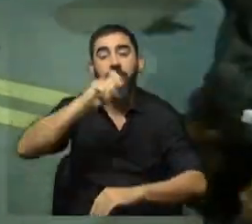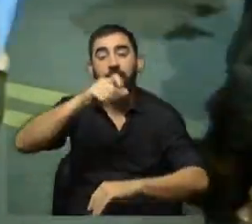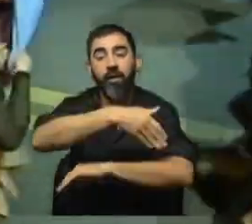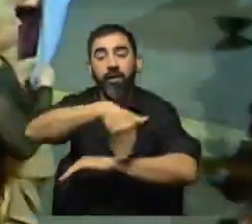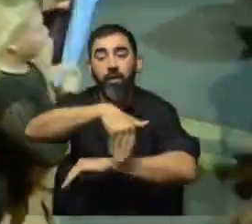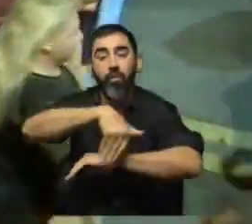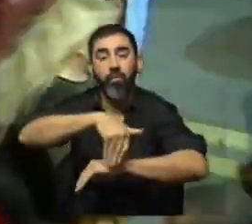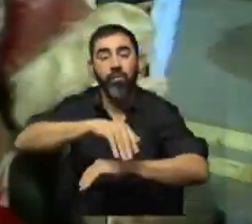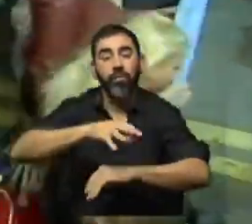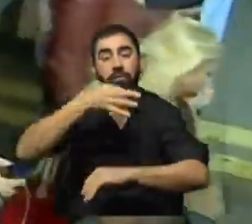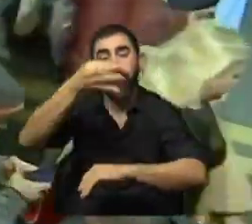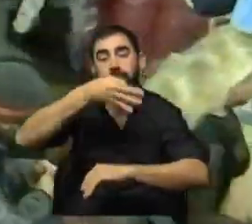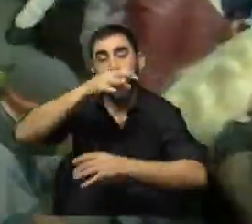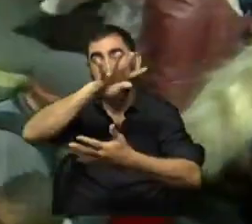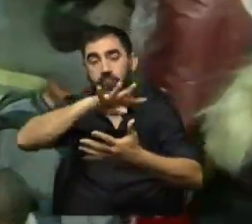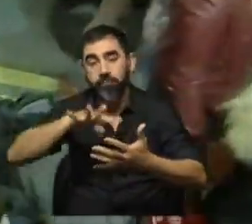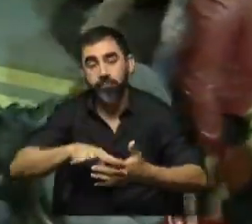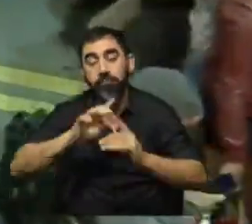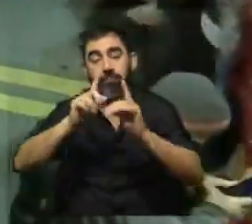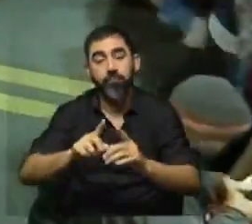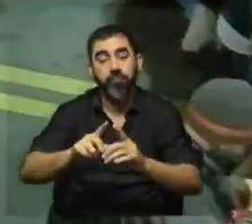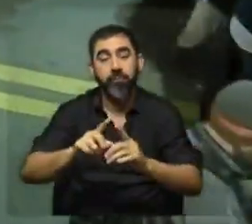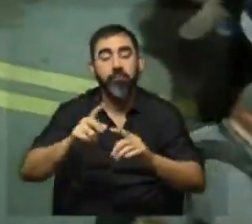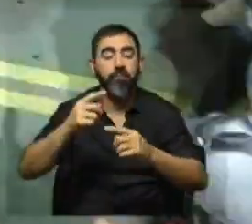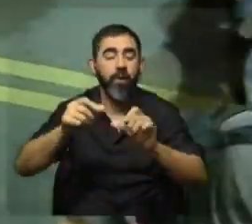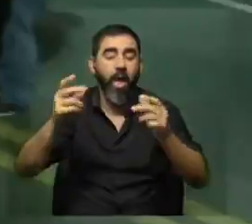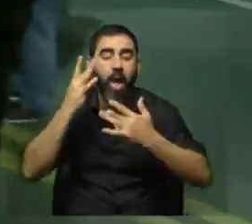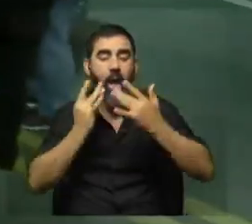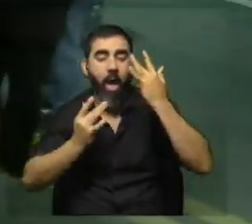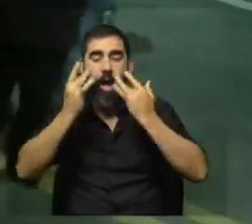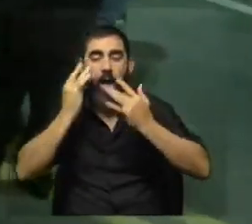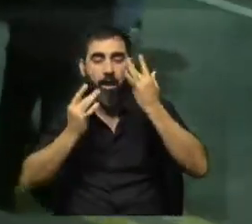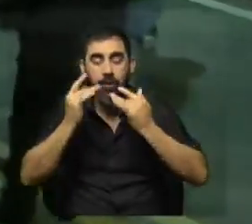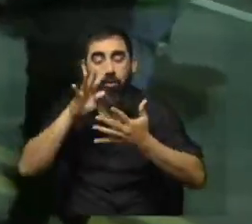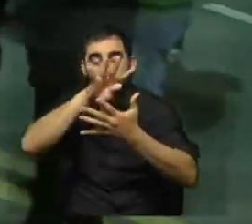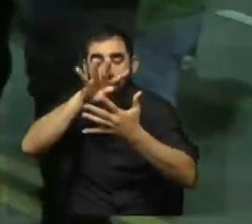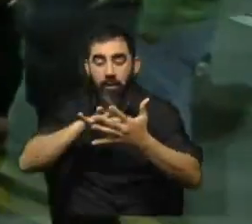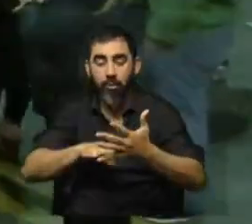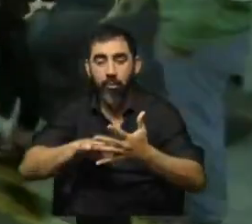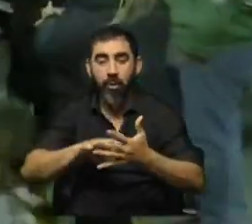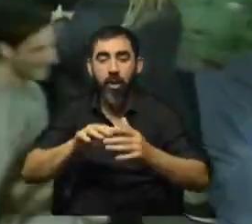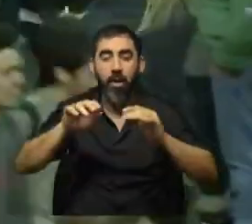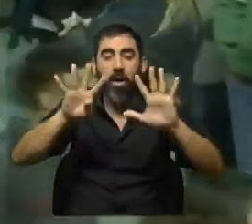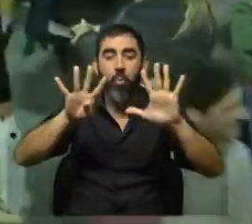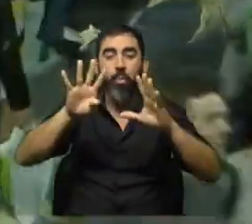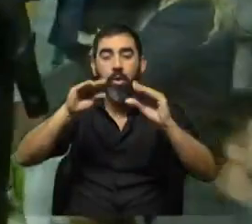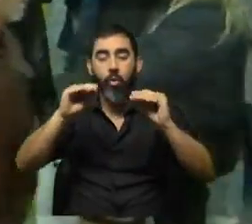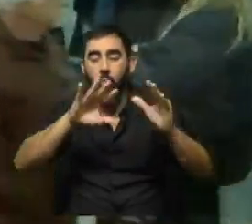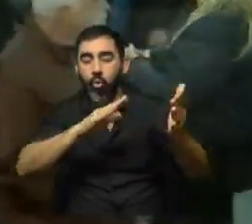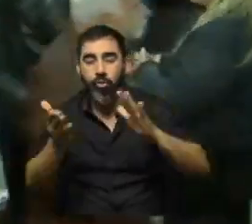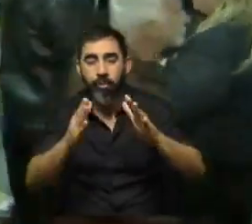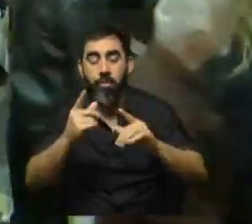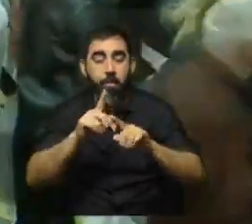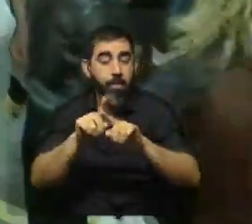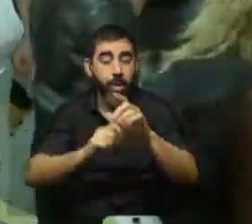donde está prevista la lectura de una proclama y también la realización de espectáculos artísticos. la lectura de la proclama está prevista, se haga sobre las 21 horas. Y como en